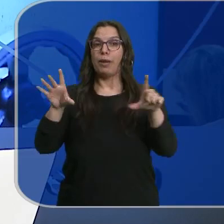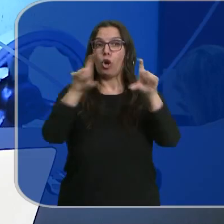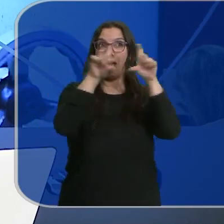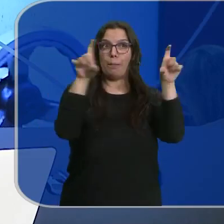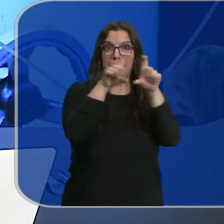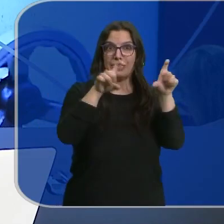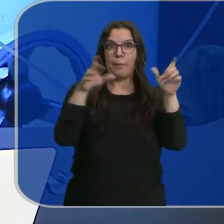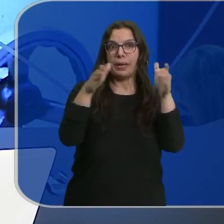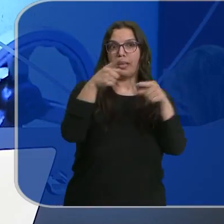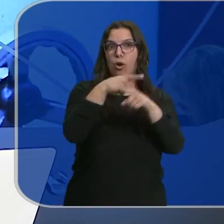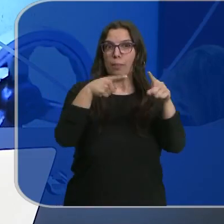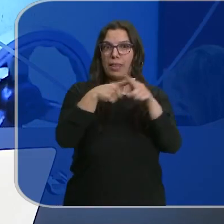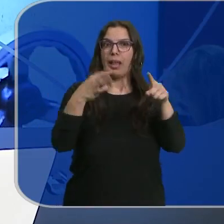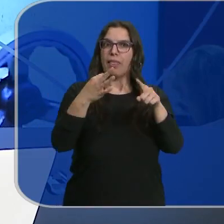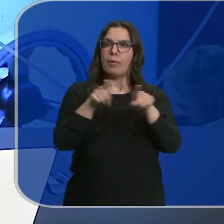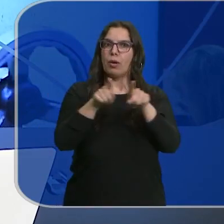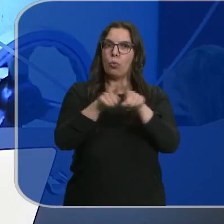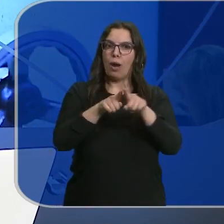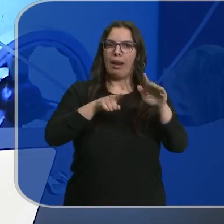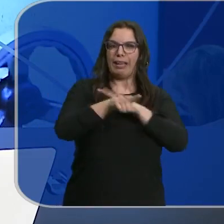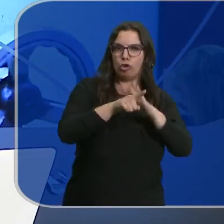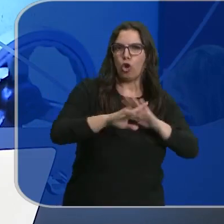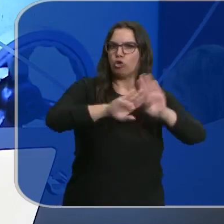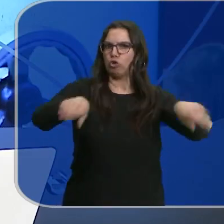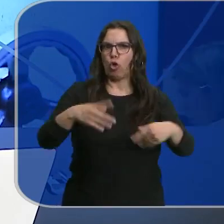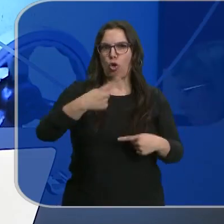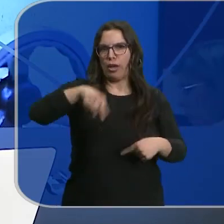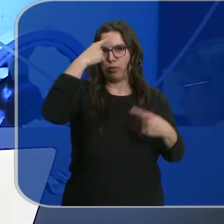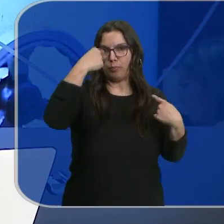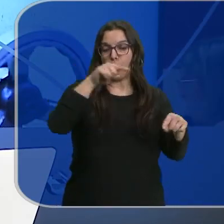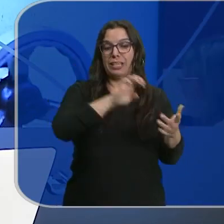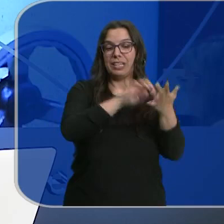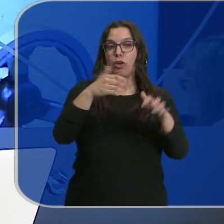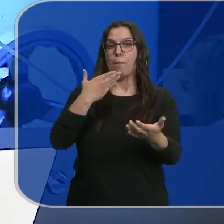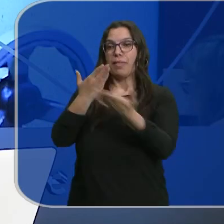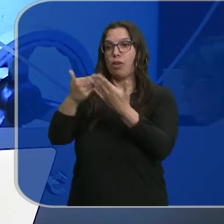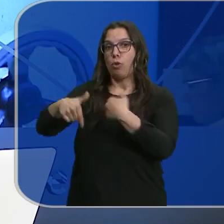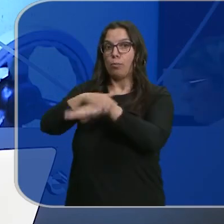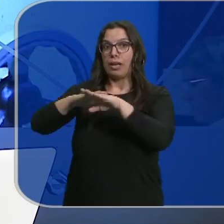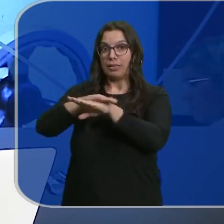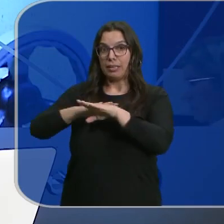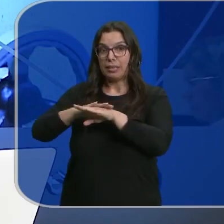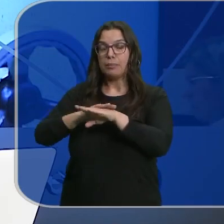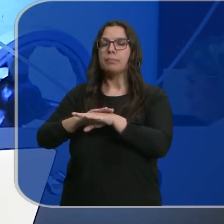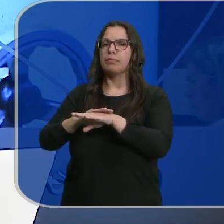las pymes, tendrán que asumir la carga burocrática. Castilla y León pedirá esta tarde al Ministerio de Educación que se aplace.